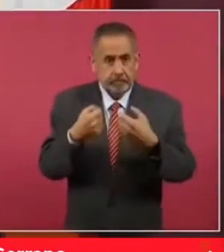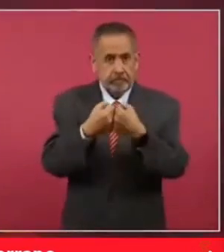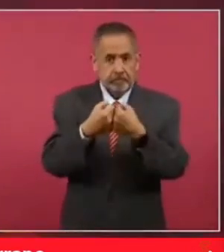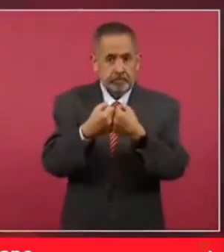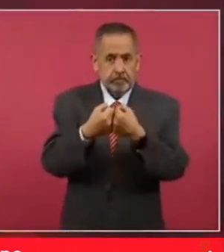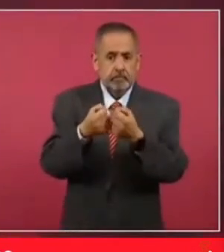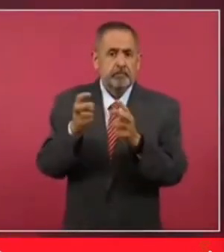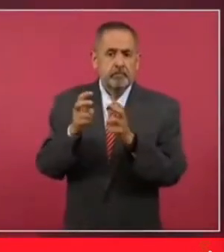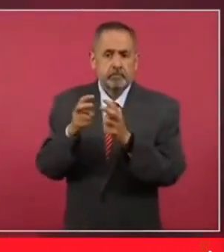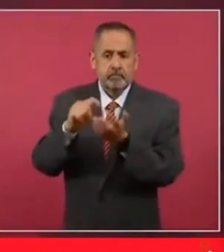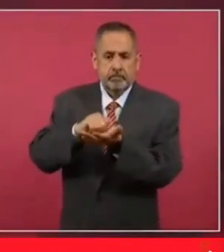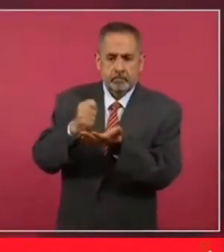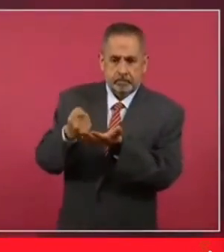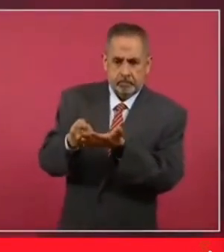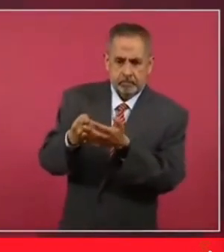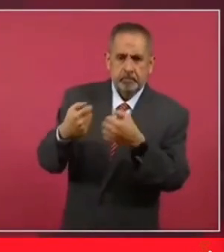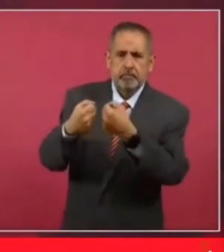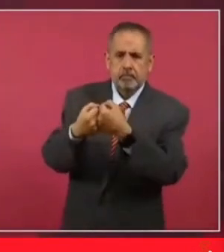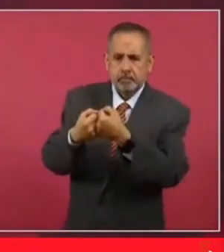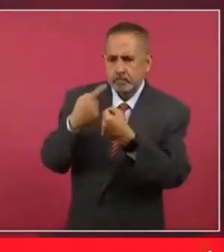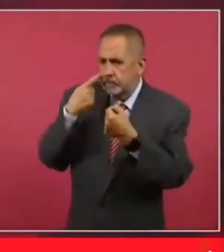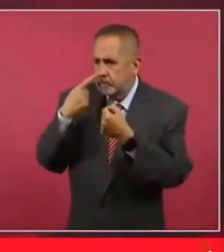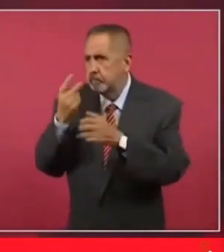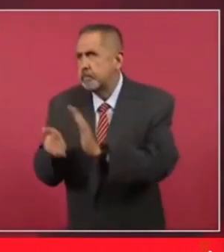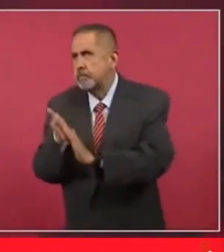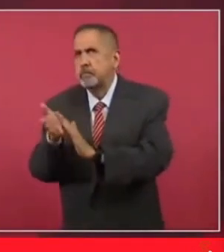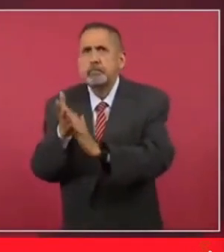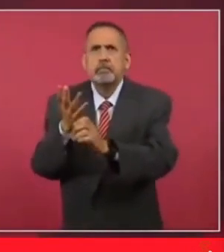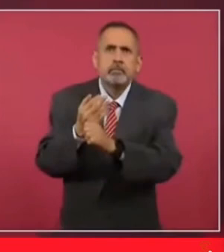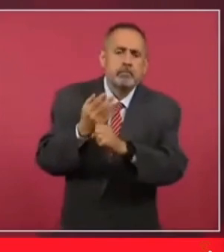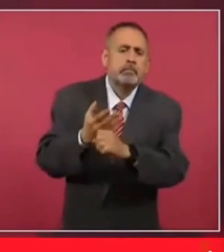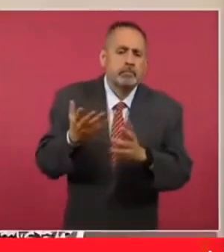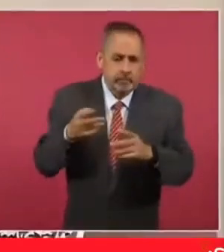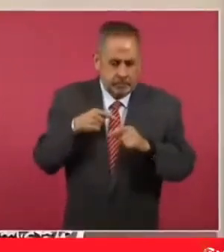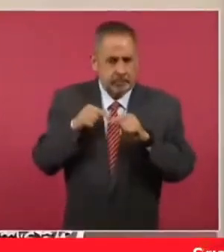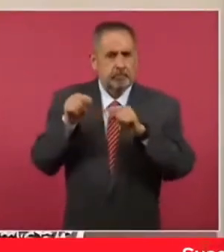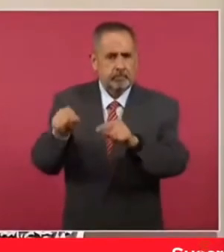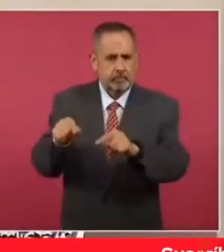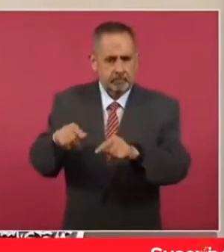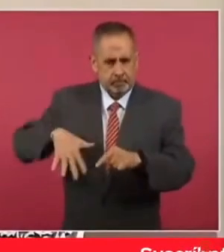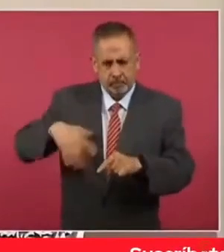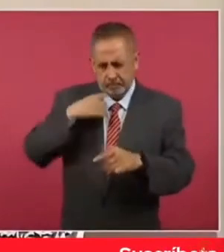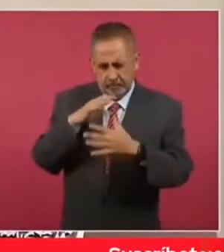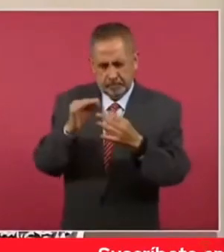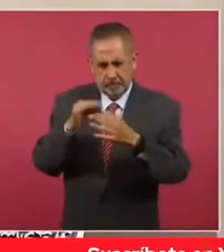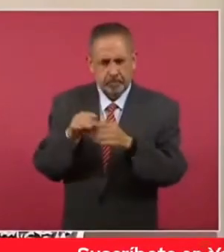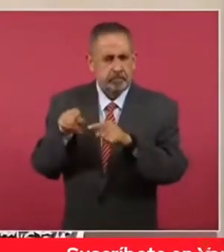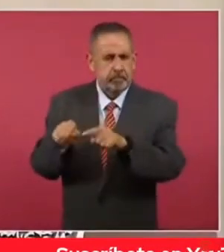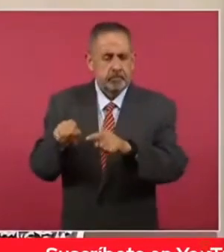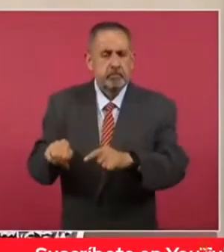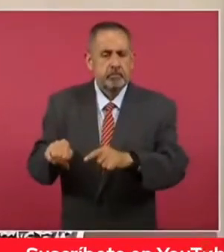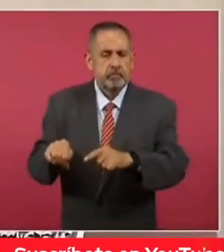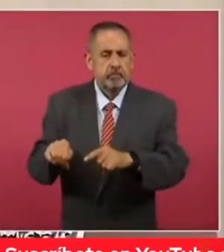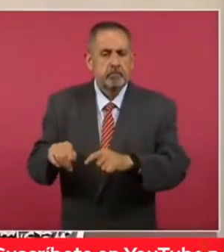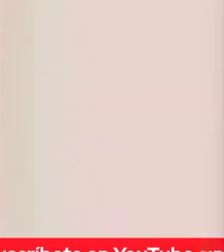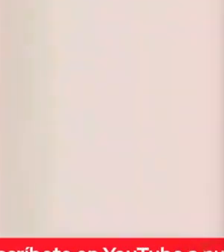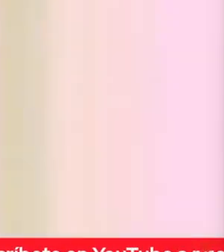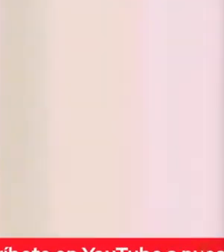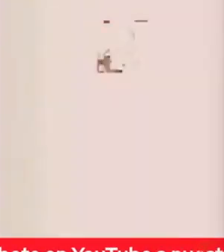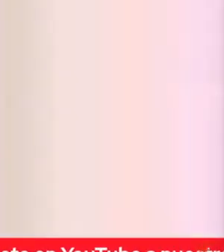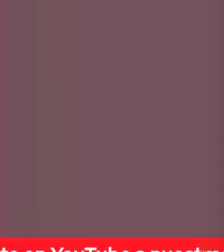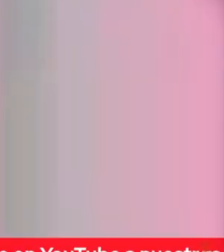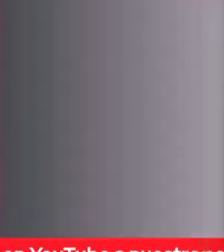frontera de Tamaulipas para ver obras de las que hablamos. vamos a